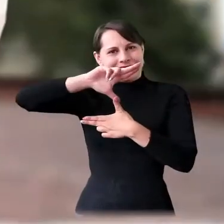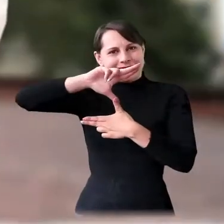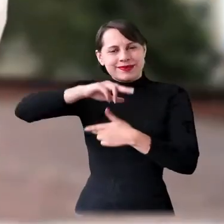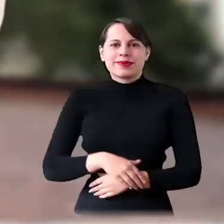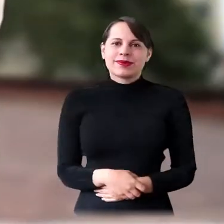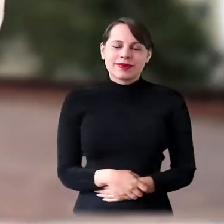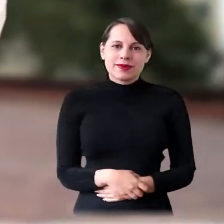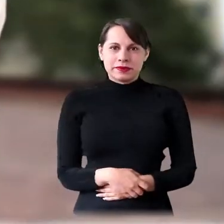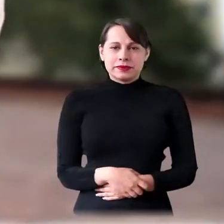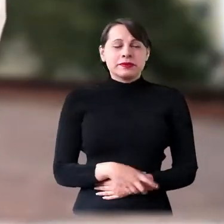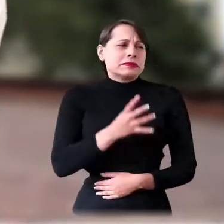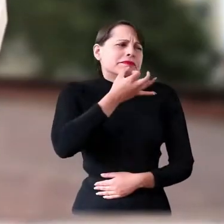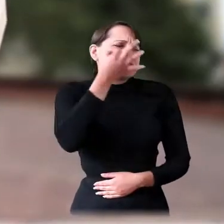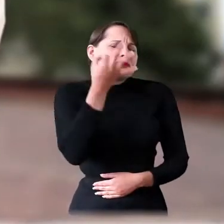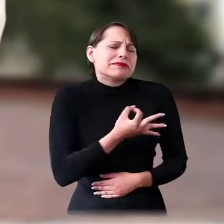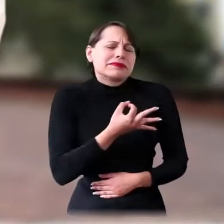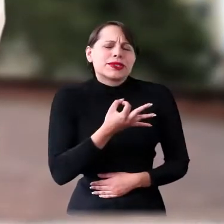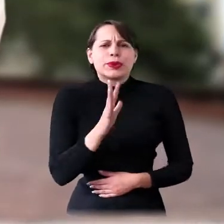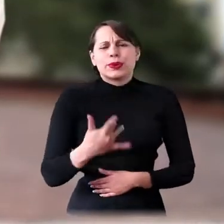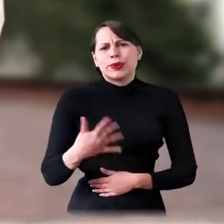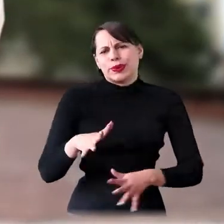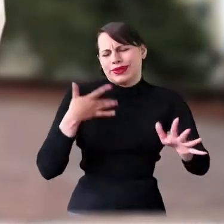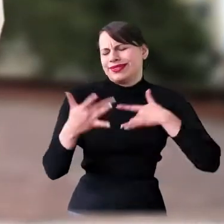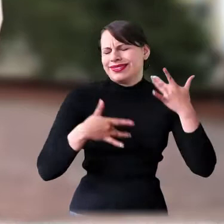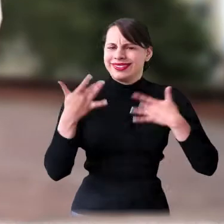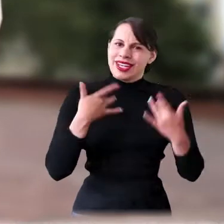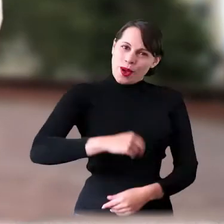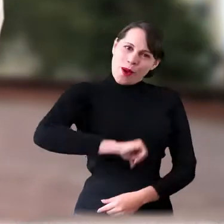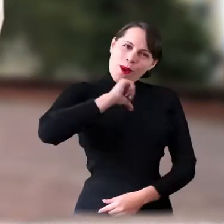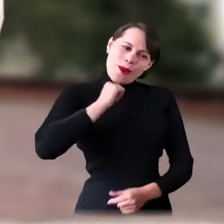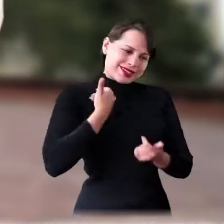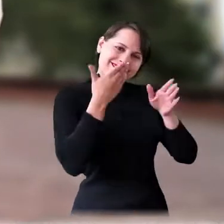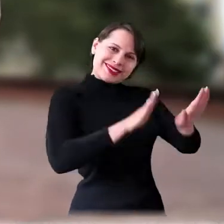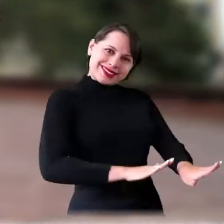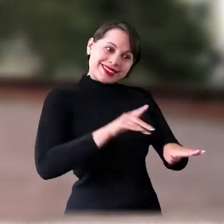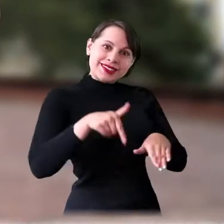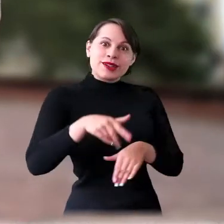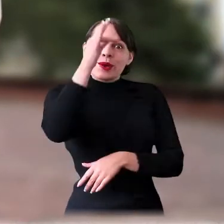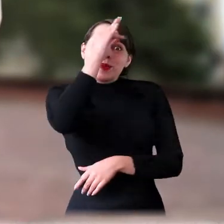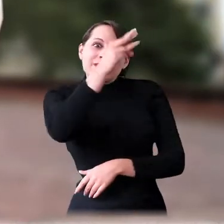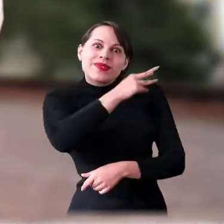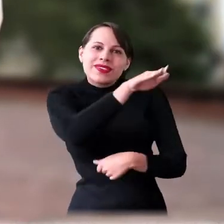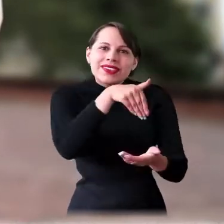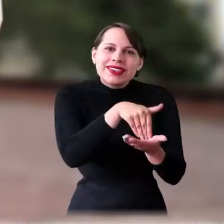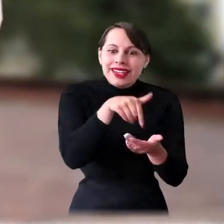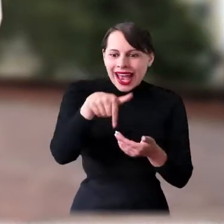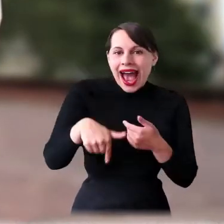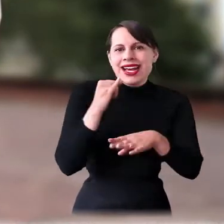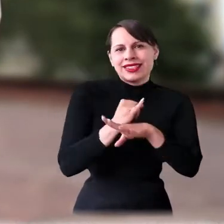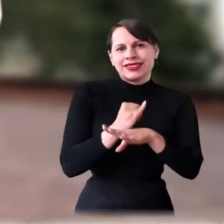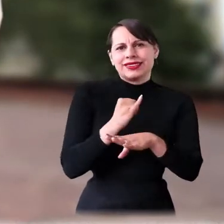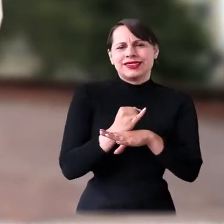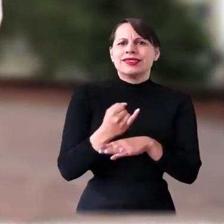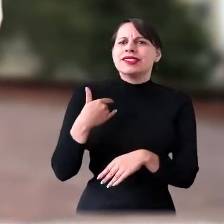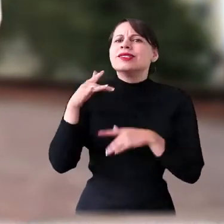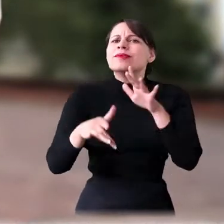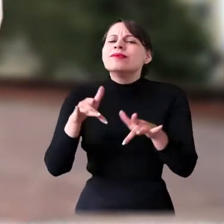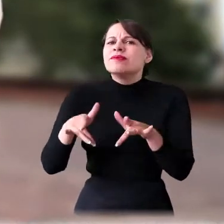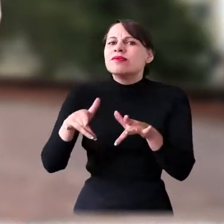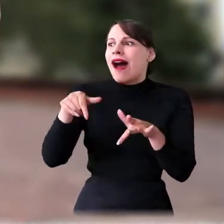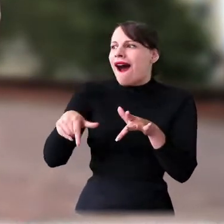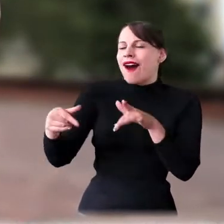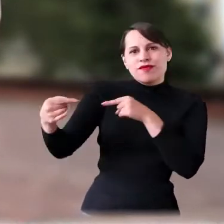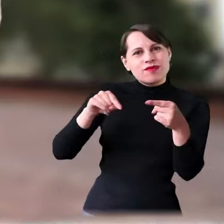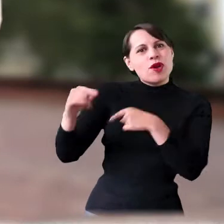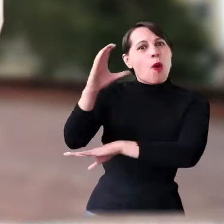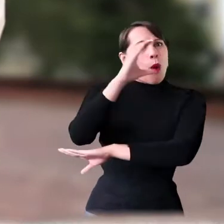Realmente estamos muy emocionados y muy orgullosos de haber podido representar a nuestra institución y haber sido no solo partícipes por